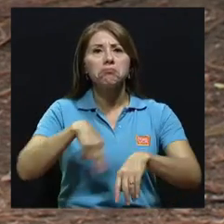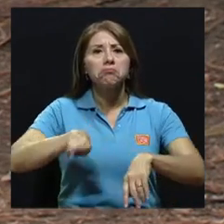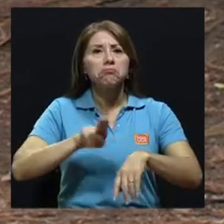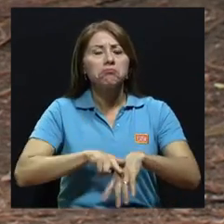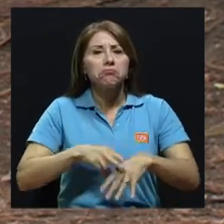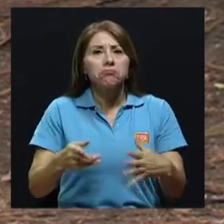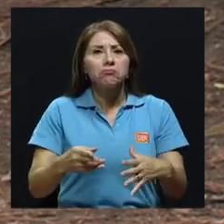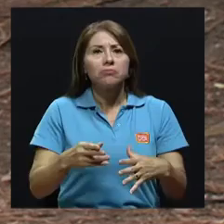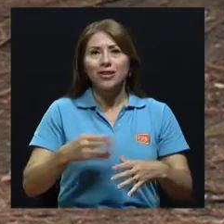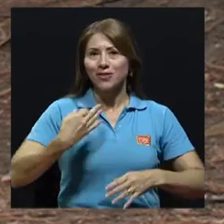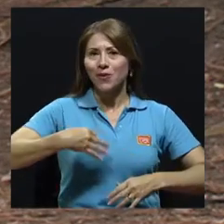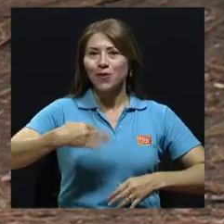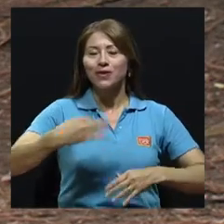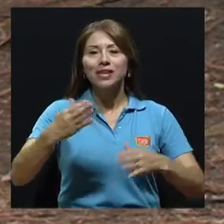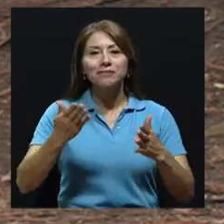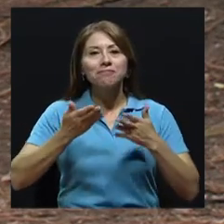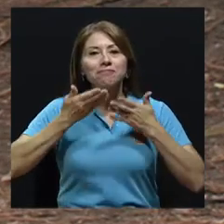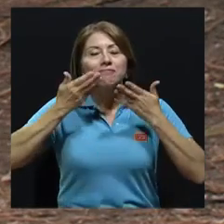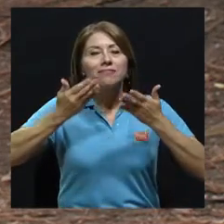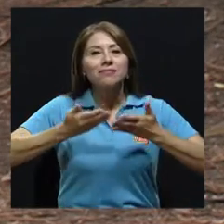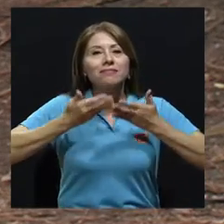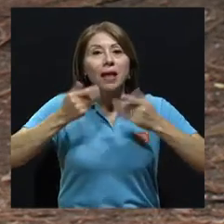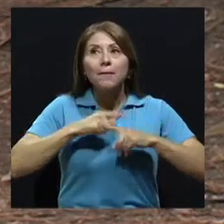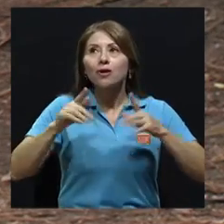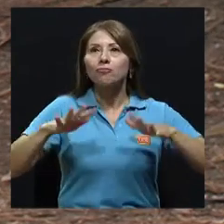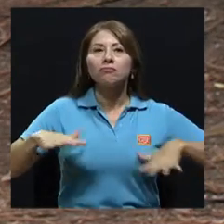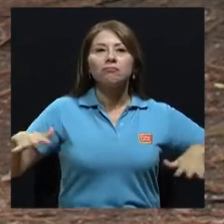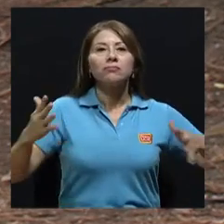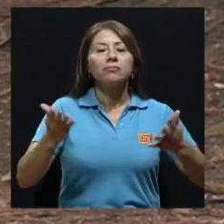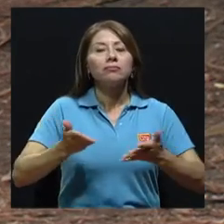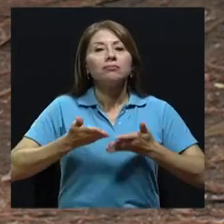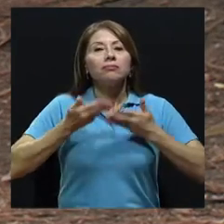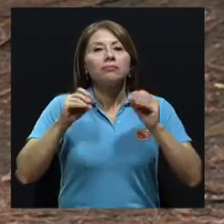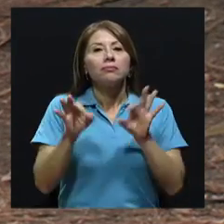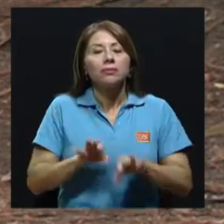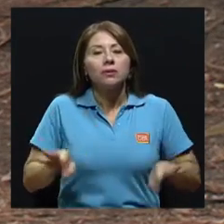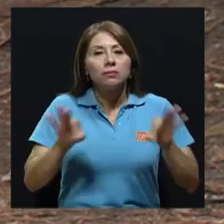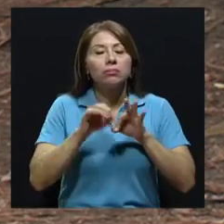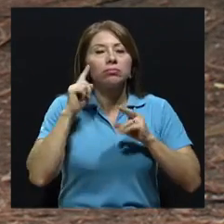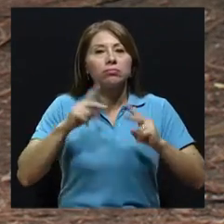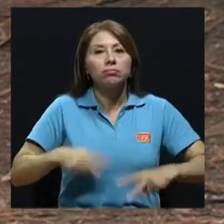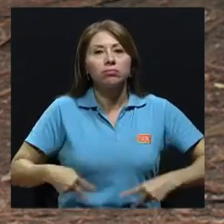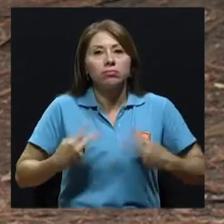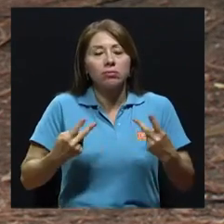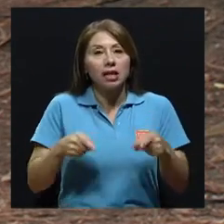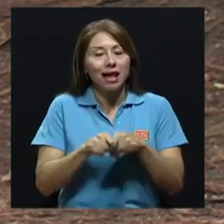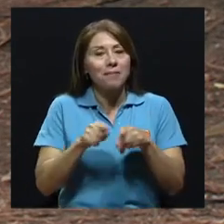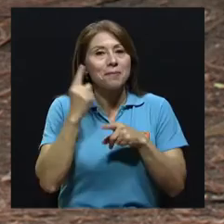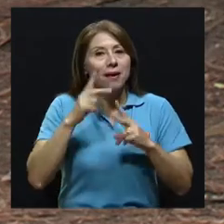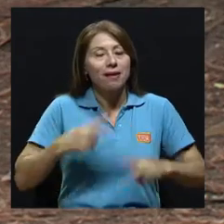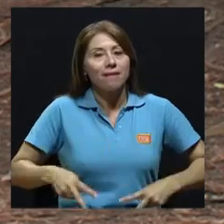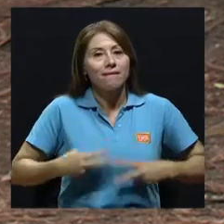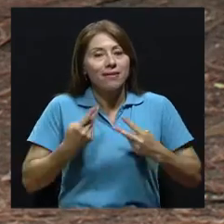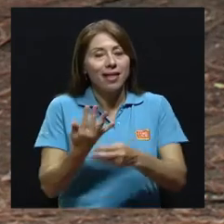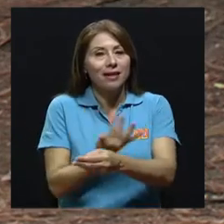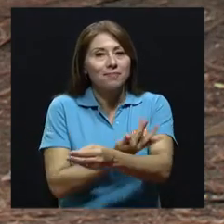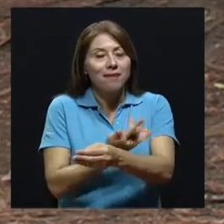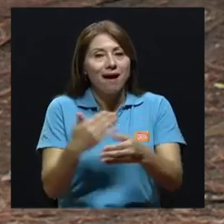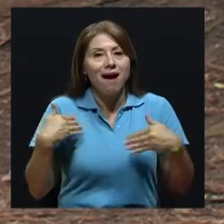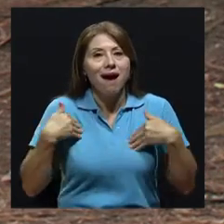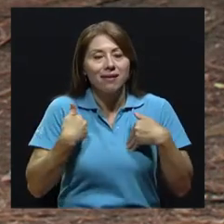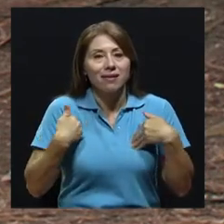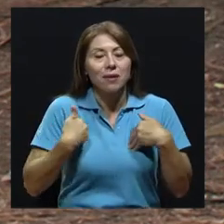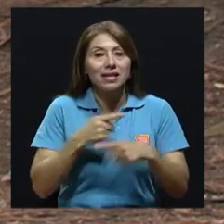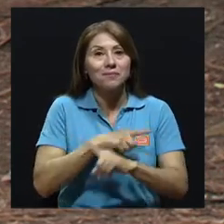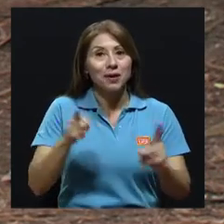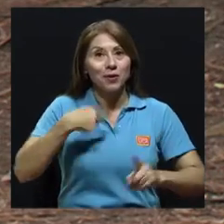cada día, pero es que este aire que respiramos es vital para nuestra existencia. La existencia también de los animales, de las plantas,